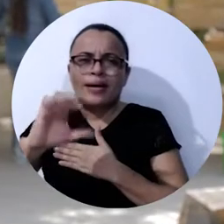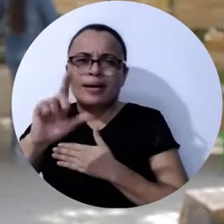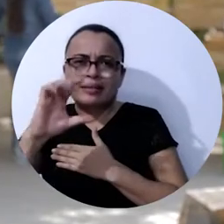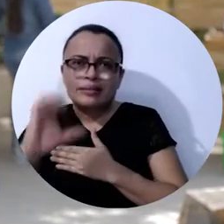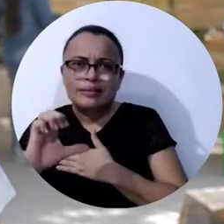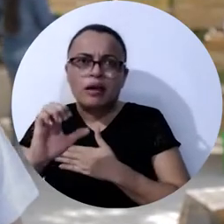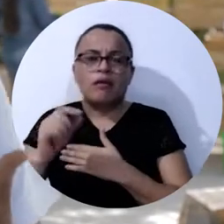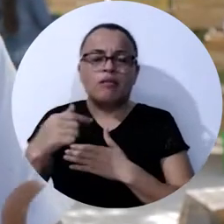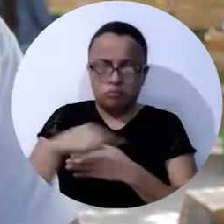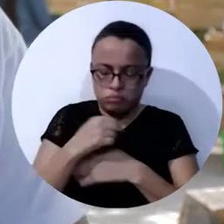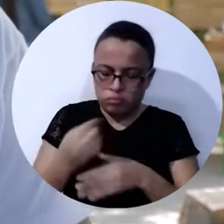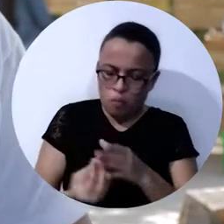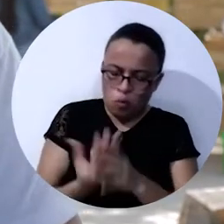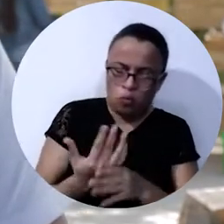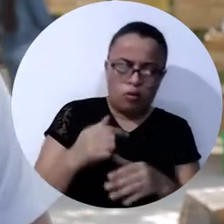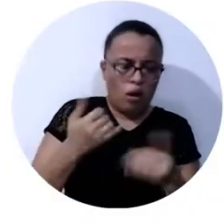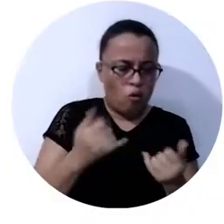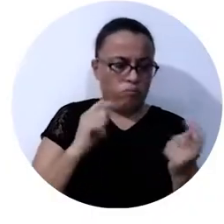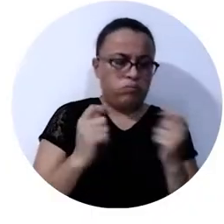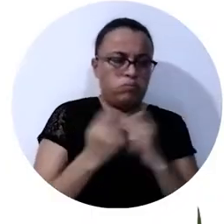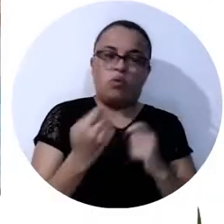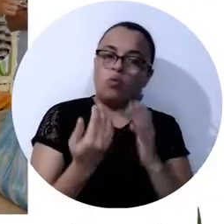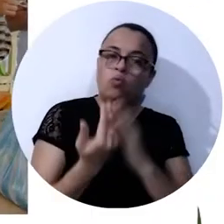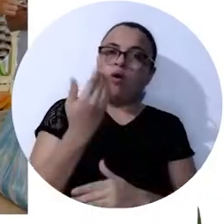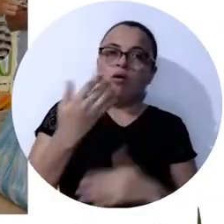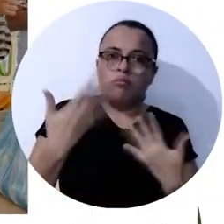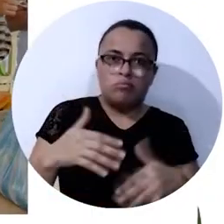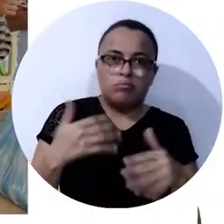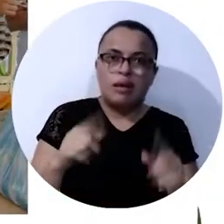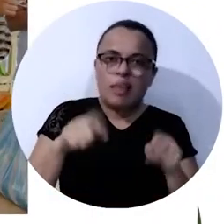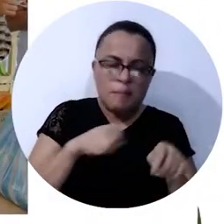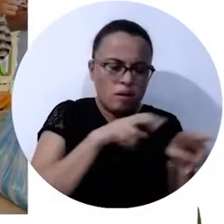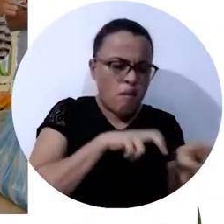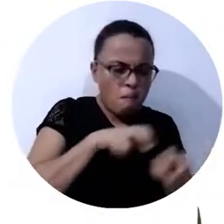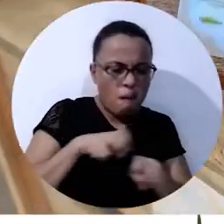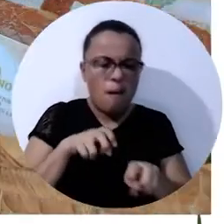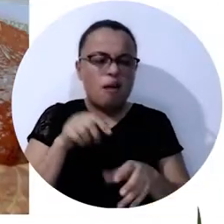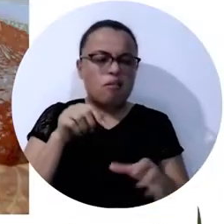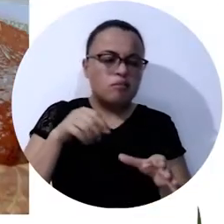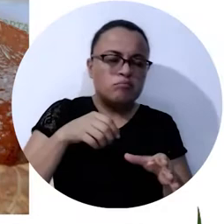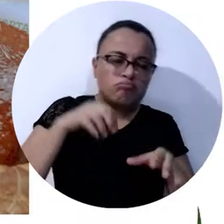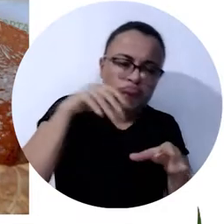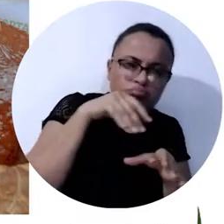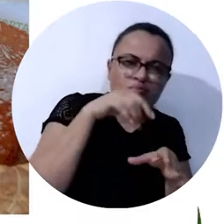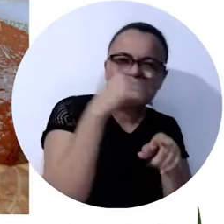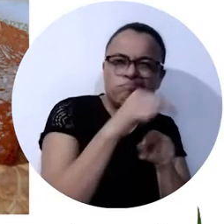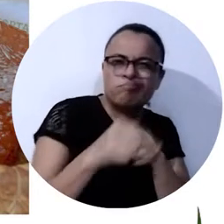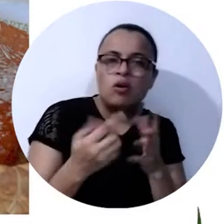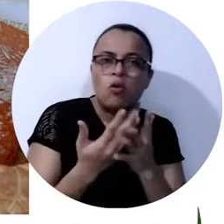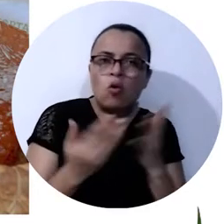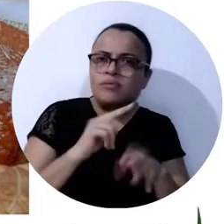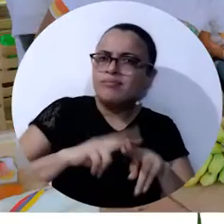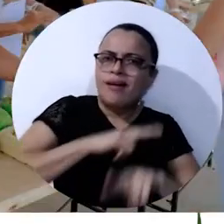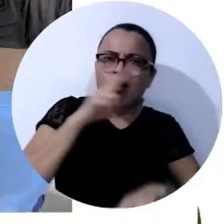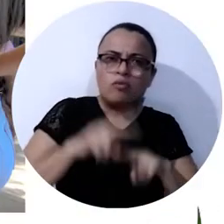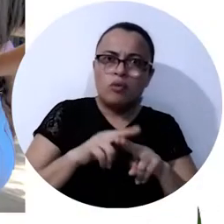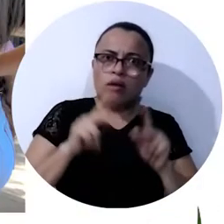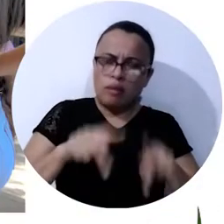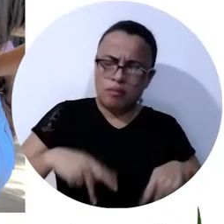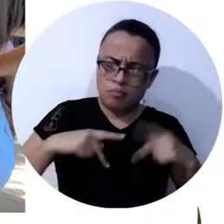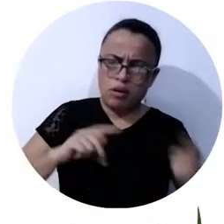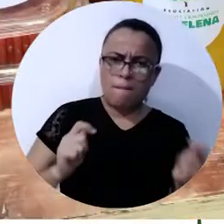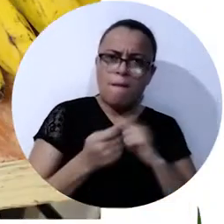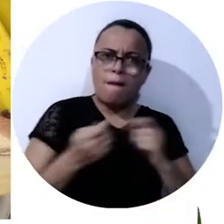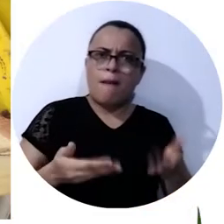mirar nuestros productos de otra manera, nos han llevado a sostener nuestros cultivos con puros productos orgánicos, a mejorar nuestra